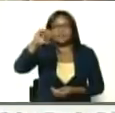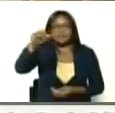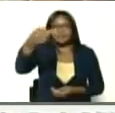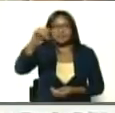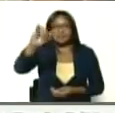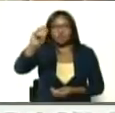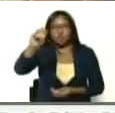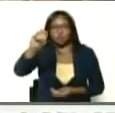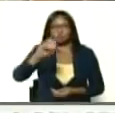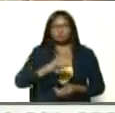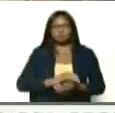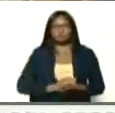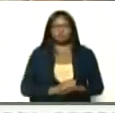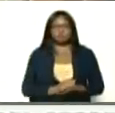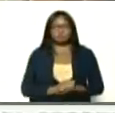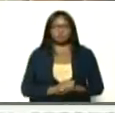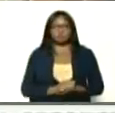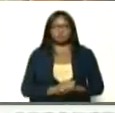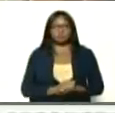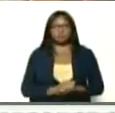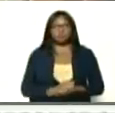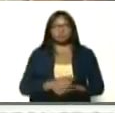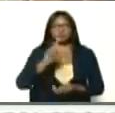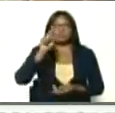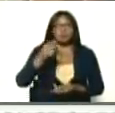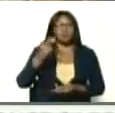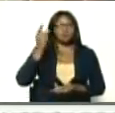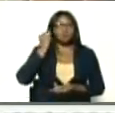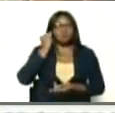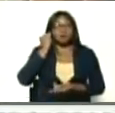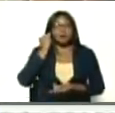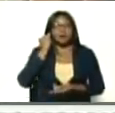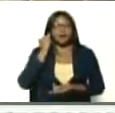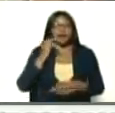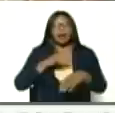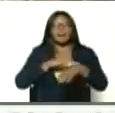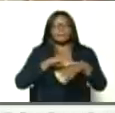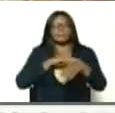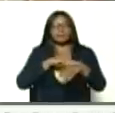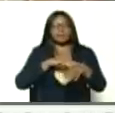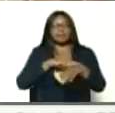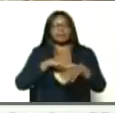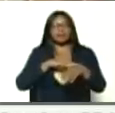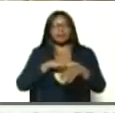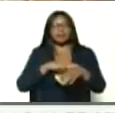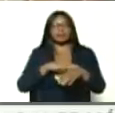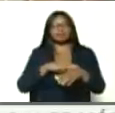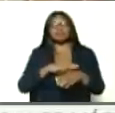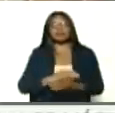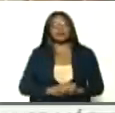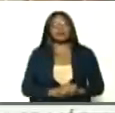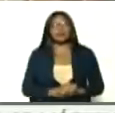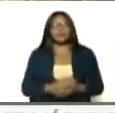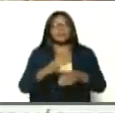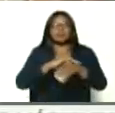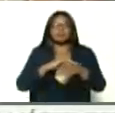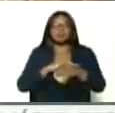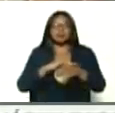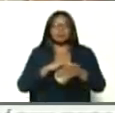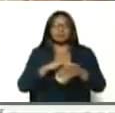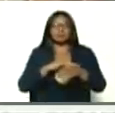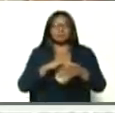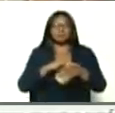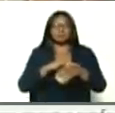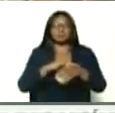almirante en jefa, entre almirantes Tebea, la almirante en jefa, ministra del poder